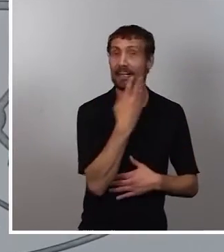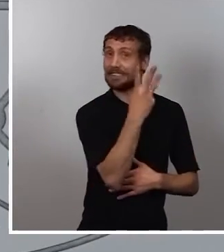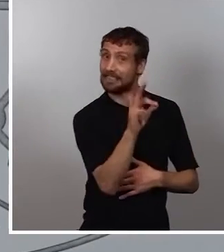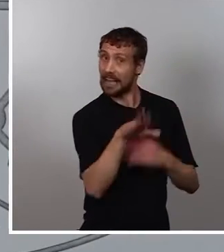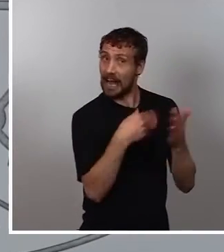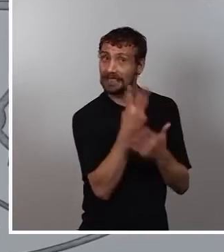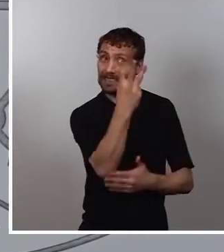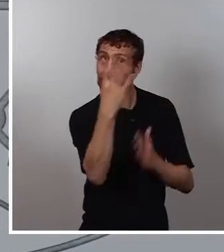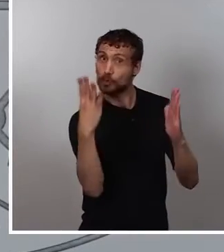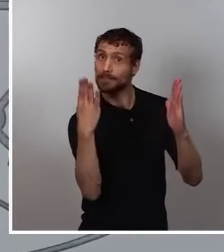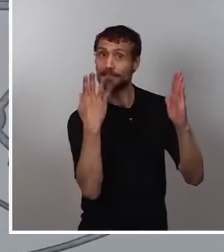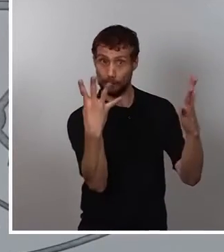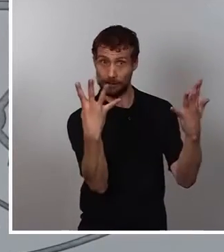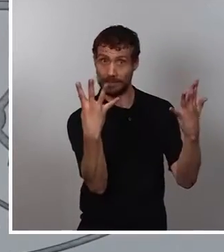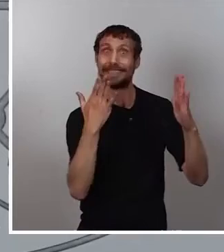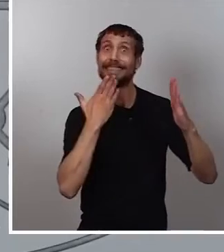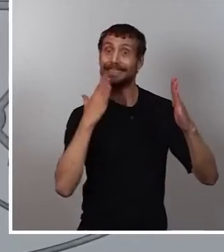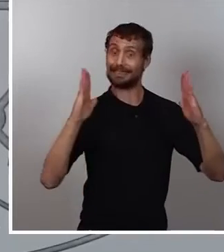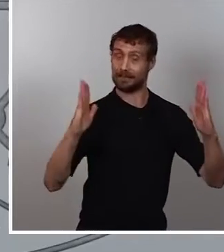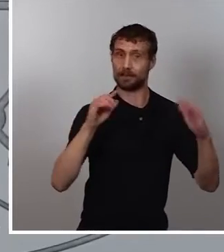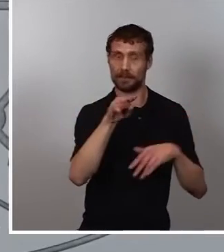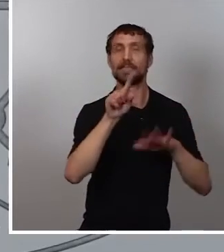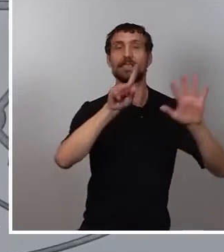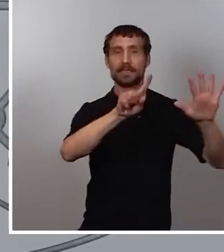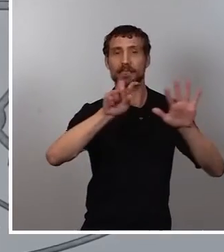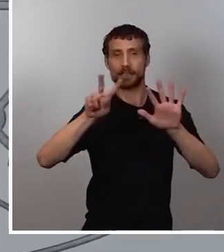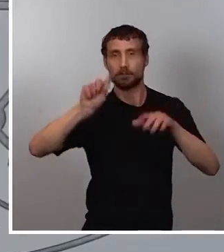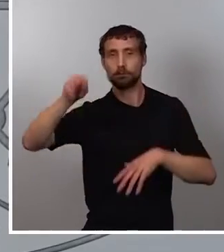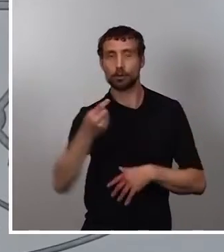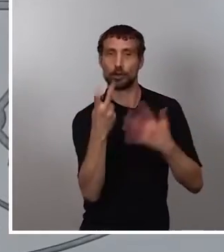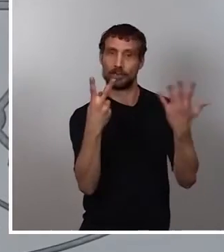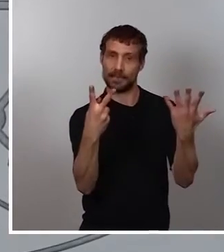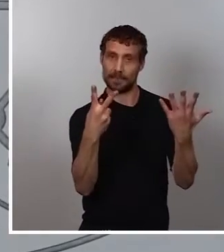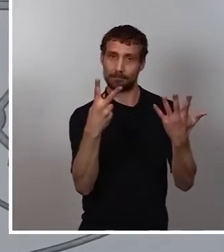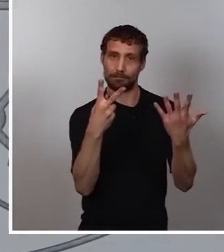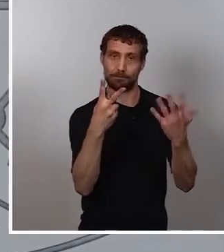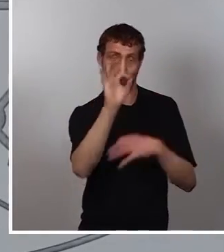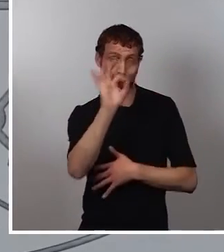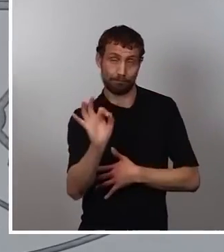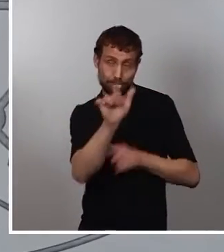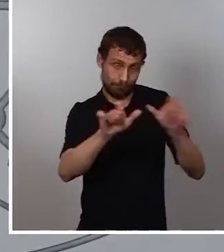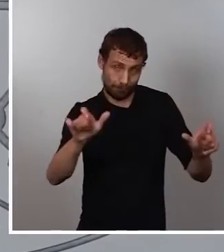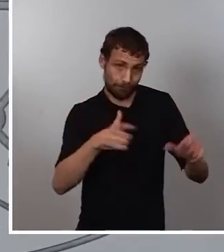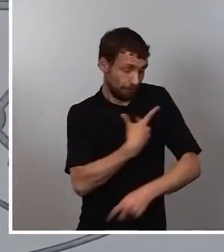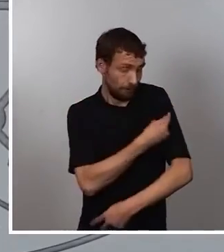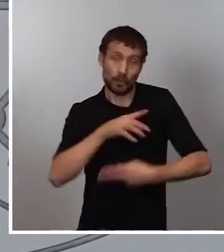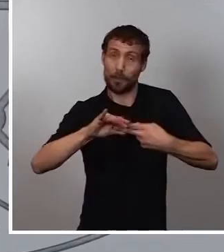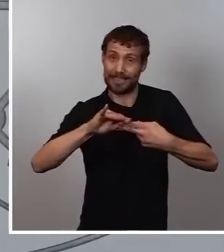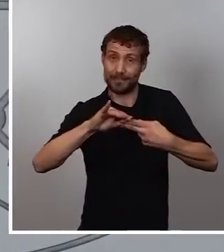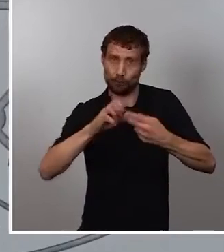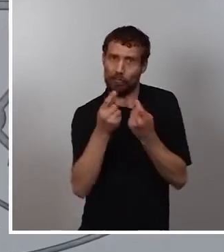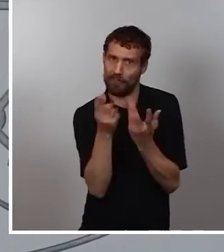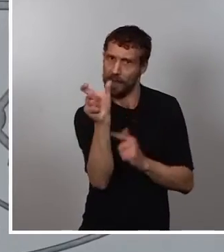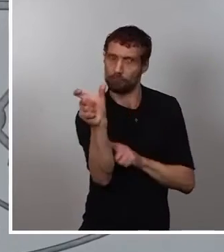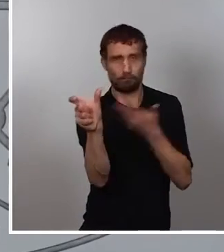tienen un 67.7 personas pauta completa, una cifra muy importante, y también